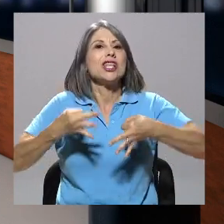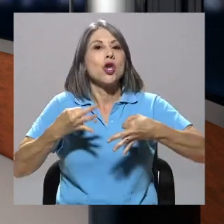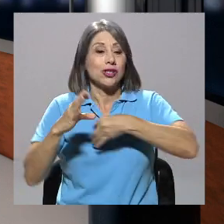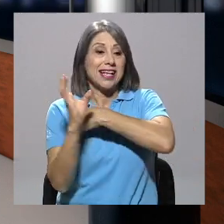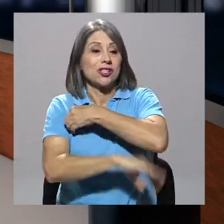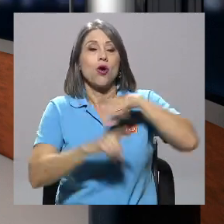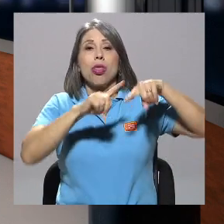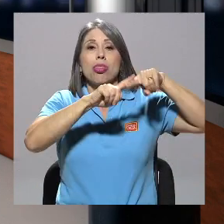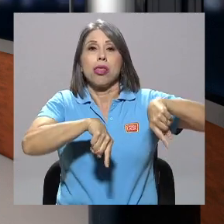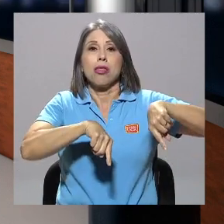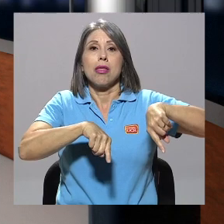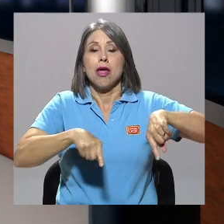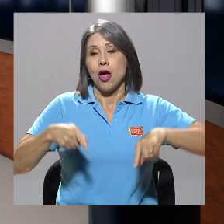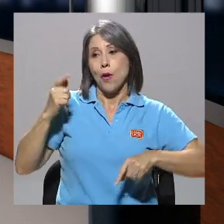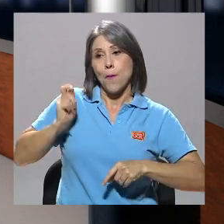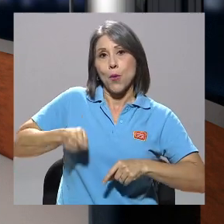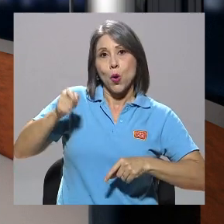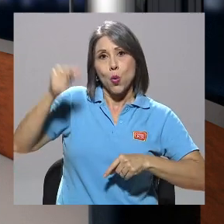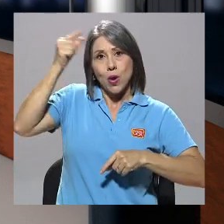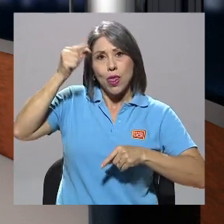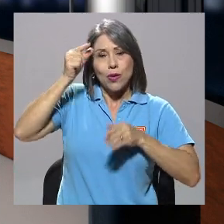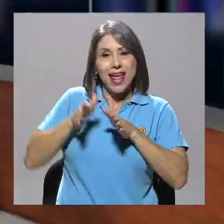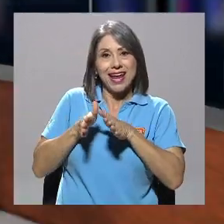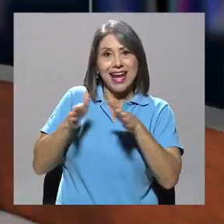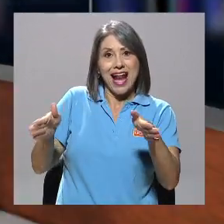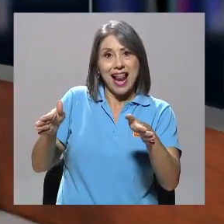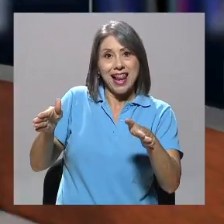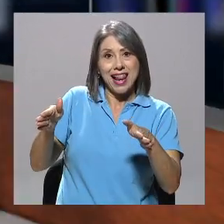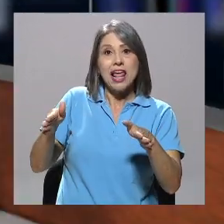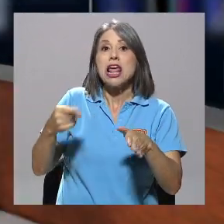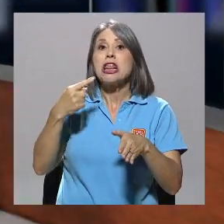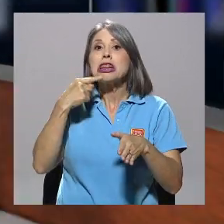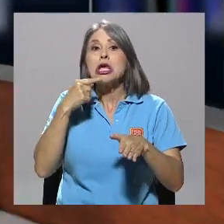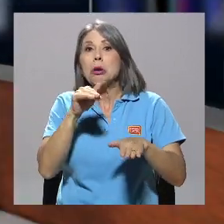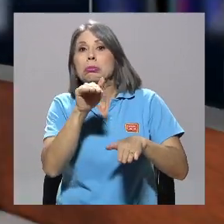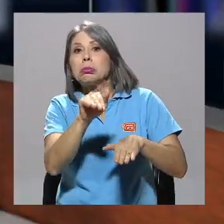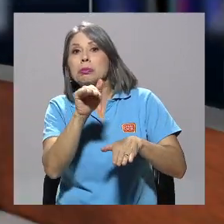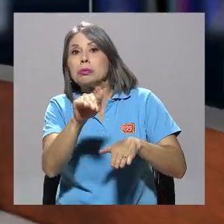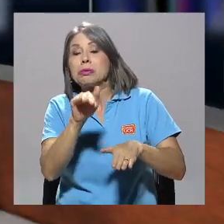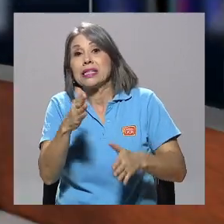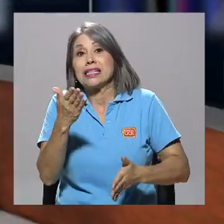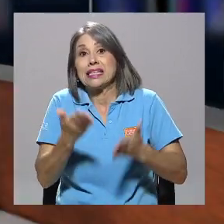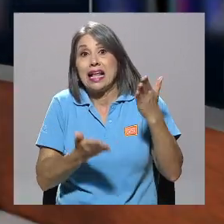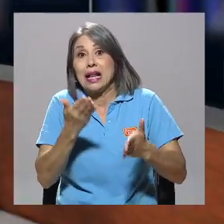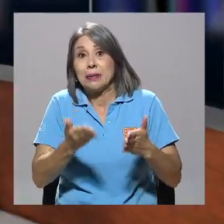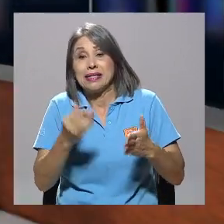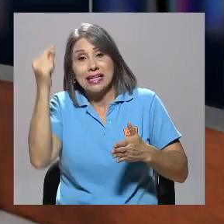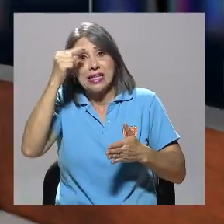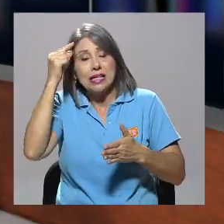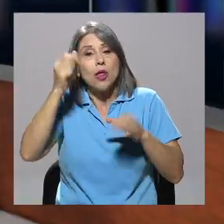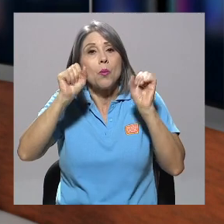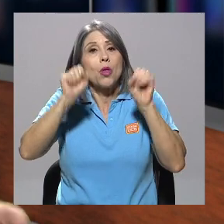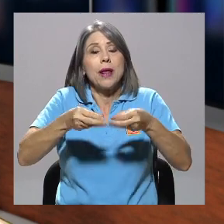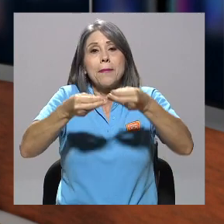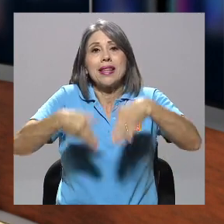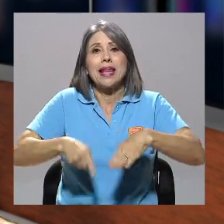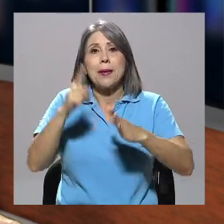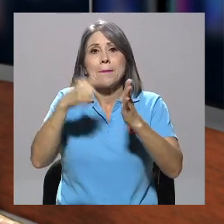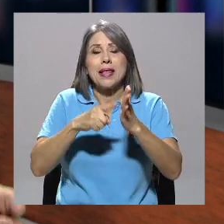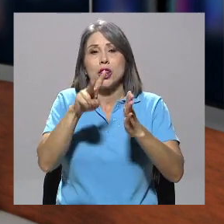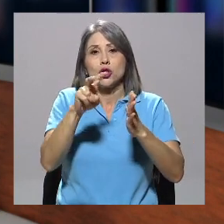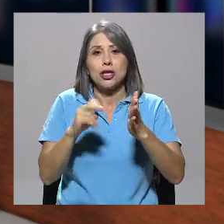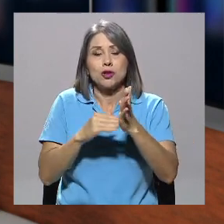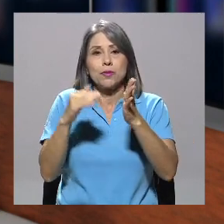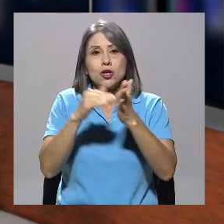advertencia de la Procuraduría General de la República de que el Estado podría perder 1.200 millones de colones si la